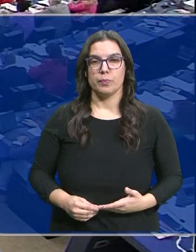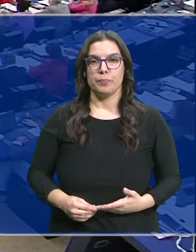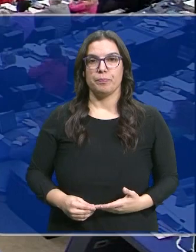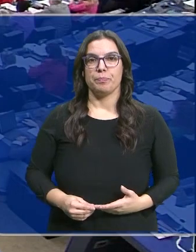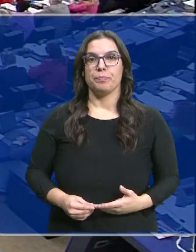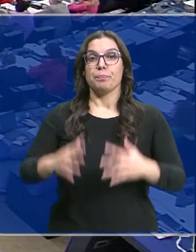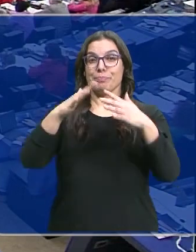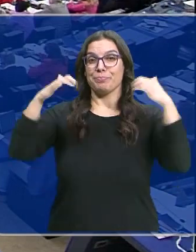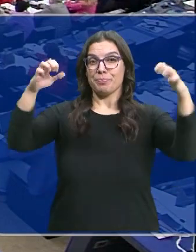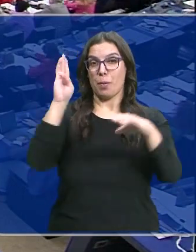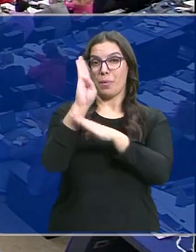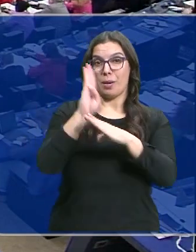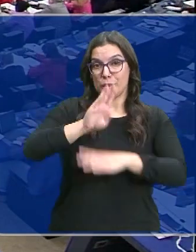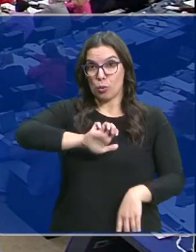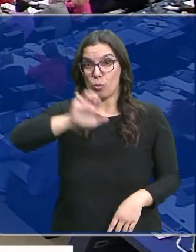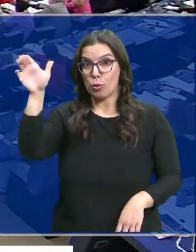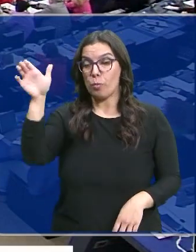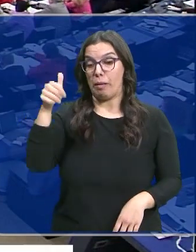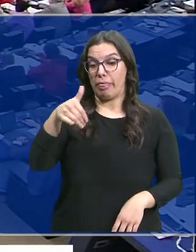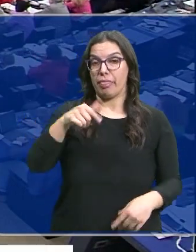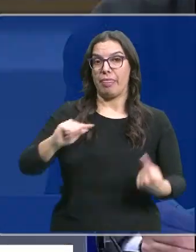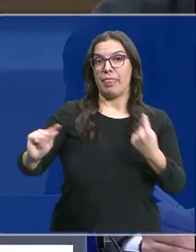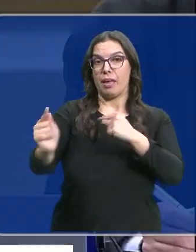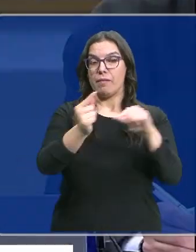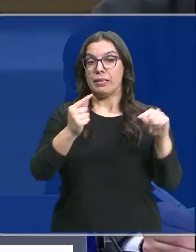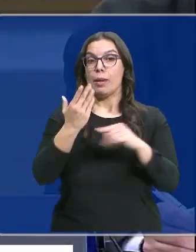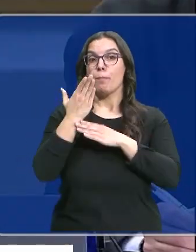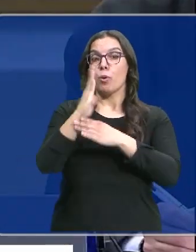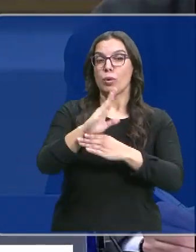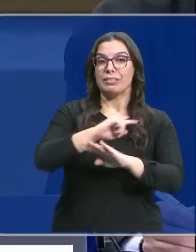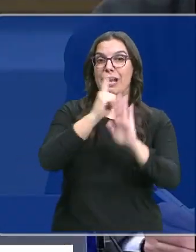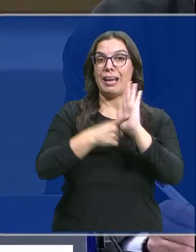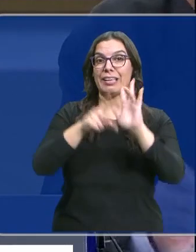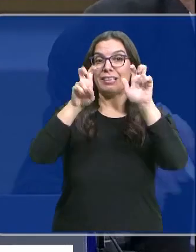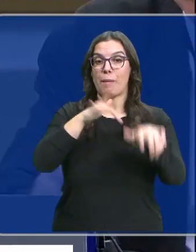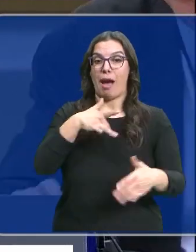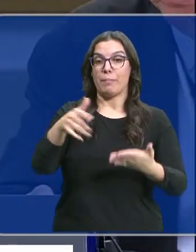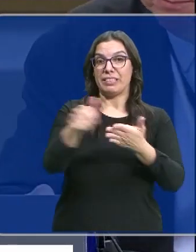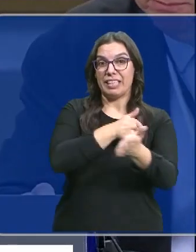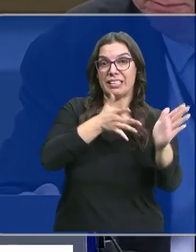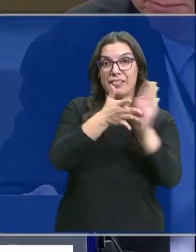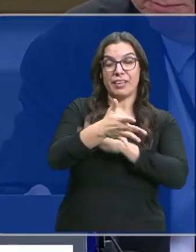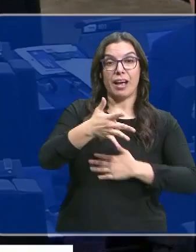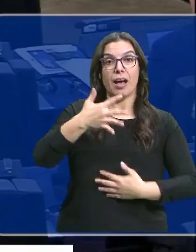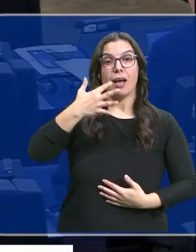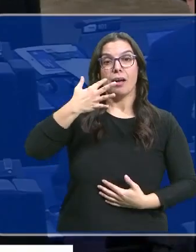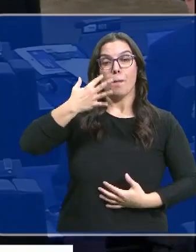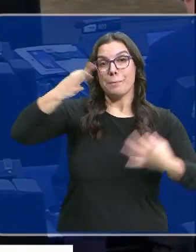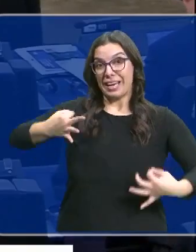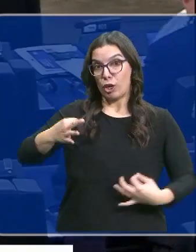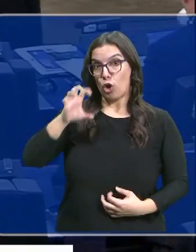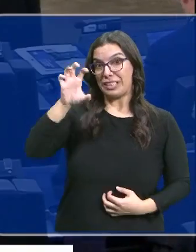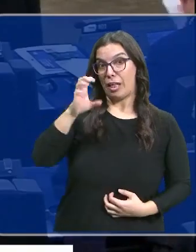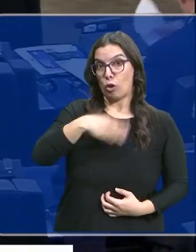El Pleno del Parlamento Europeo está a punto de debatir si la proposición de ley de amnistía supone una amenaza para el Estado de Derecho en España.